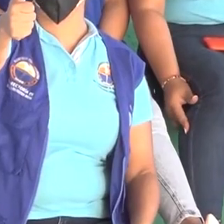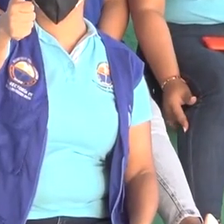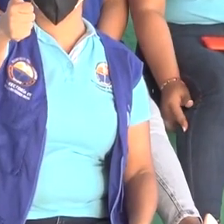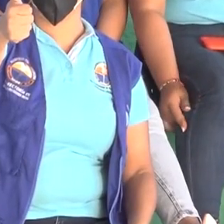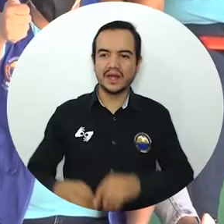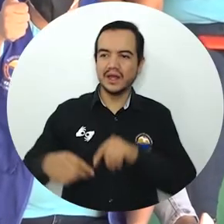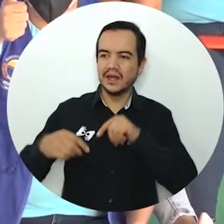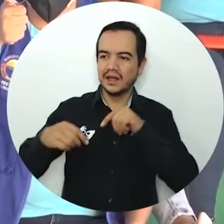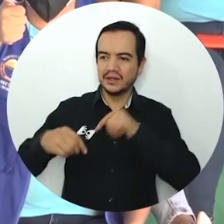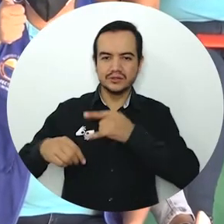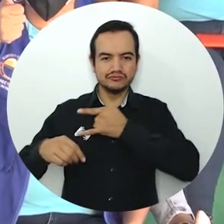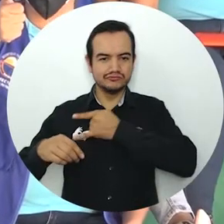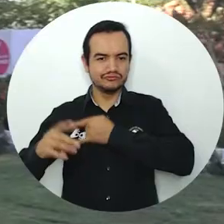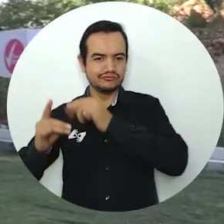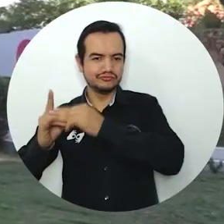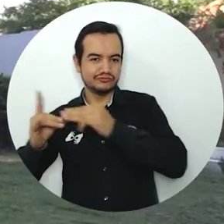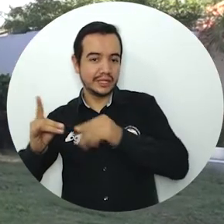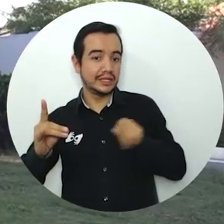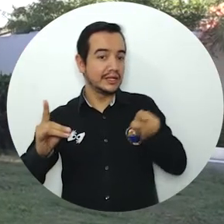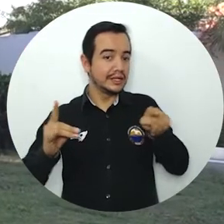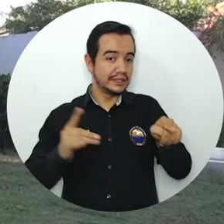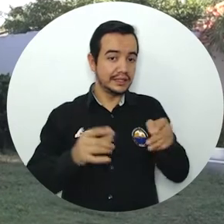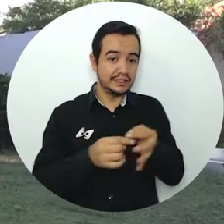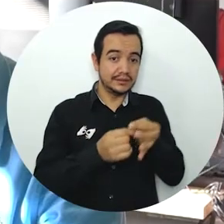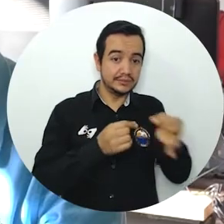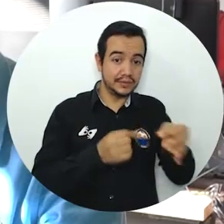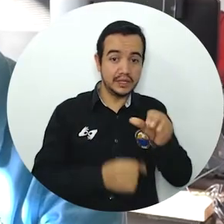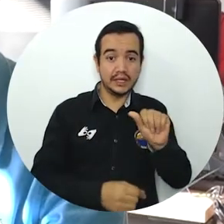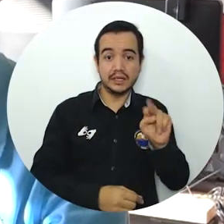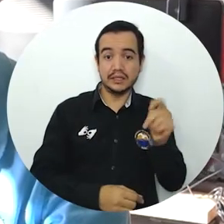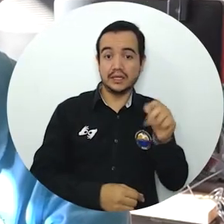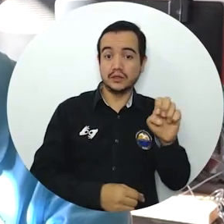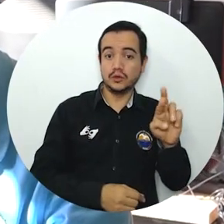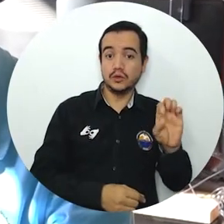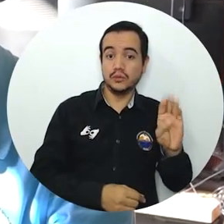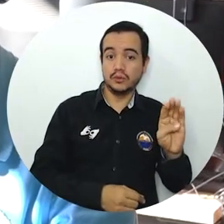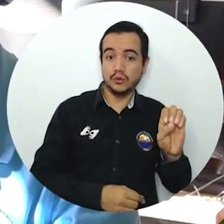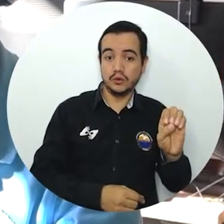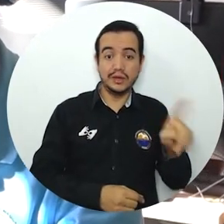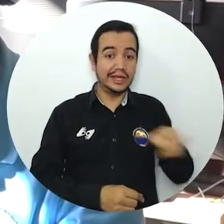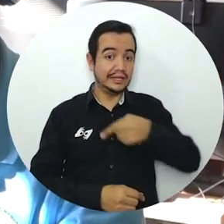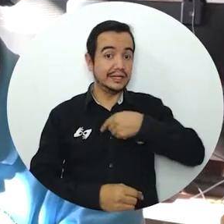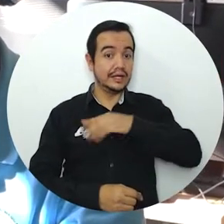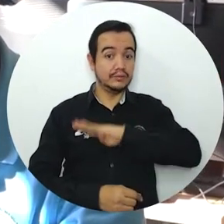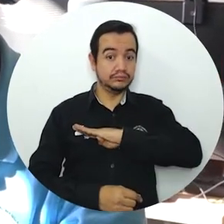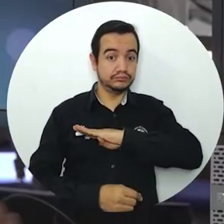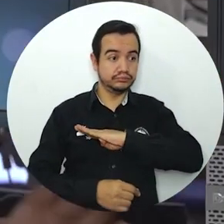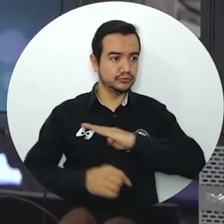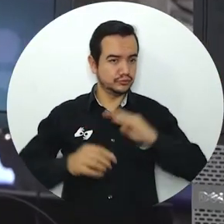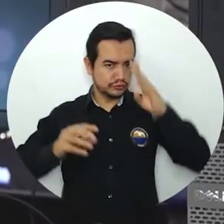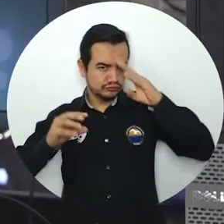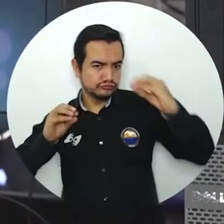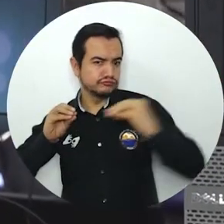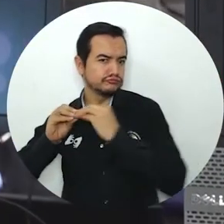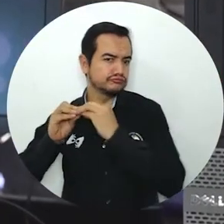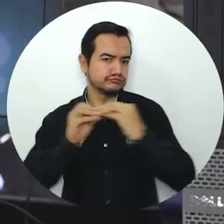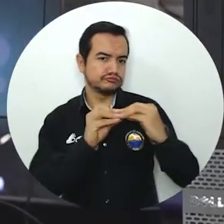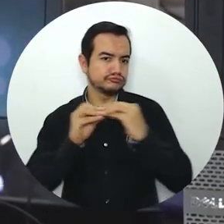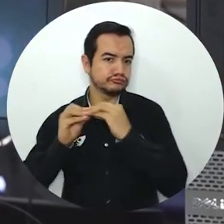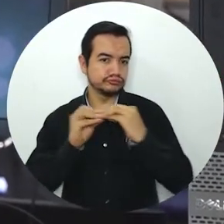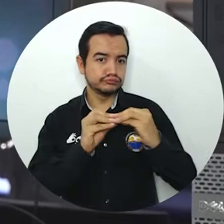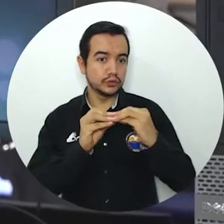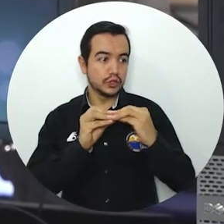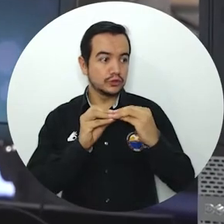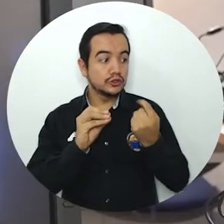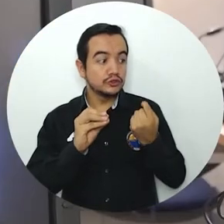En un trabajo mancomunado con la Alcaldía del municipio de Algarrobo, Uni Magdalena reinauguró la que fue en octubre del